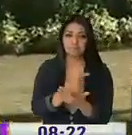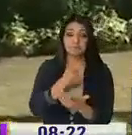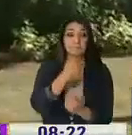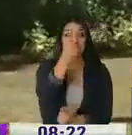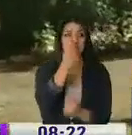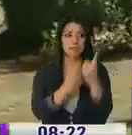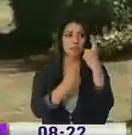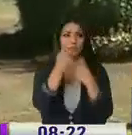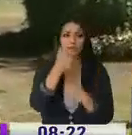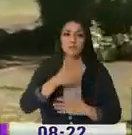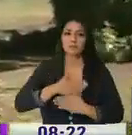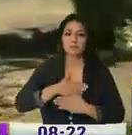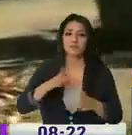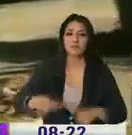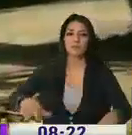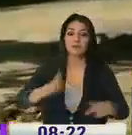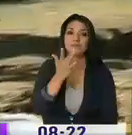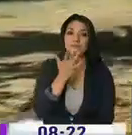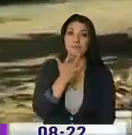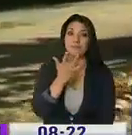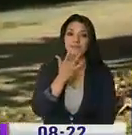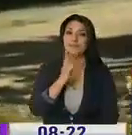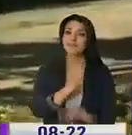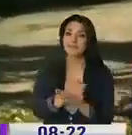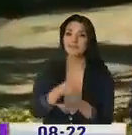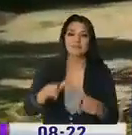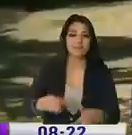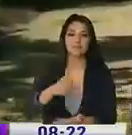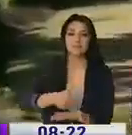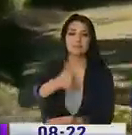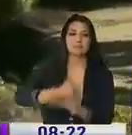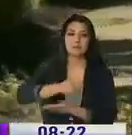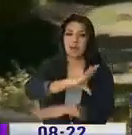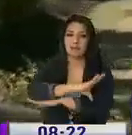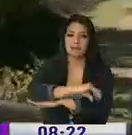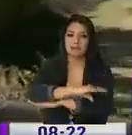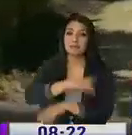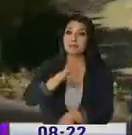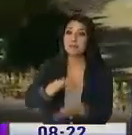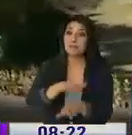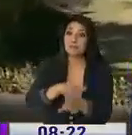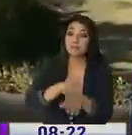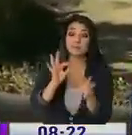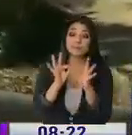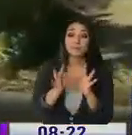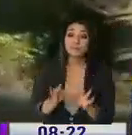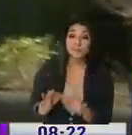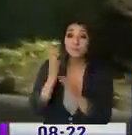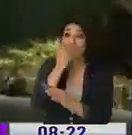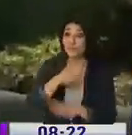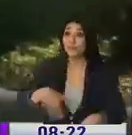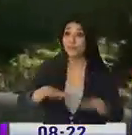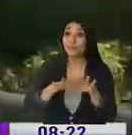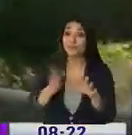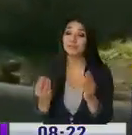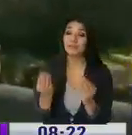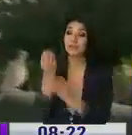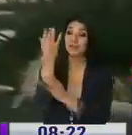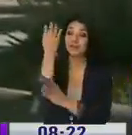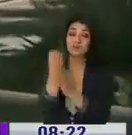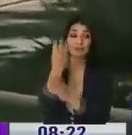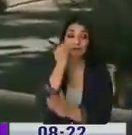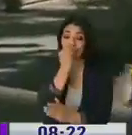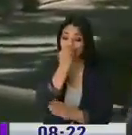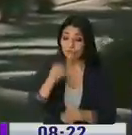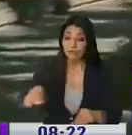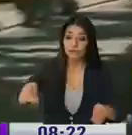preguntaran cuál es mi parte favorita de Quito, yo creo que diría la Plaza Grande. Pero es porque se mantiene así de bonita con estos darupos y todo lo demás. Y es